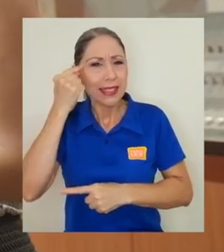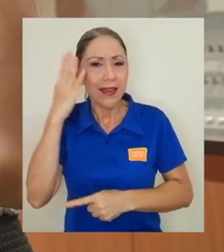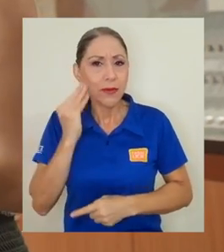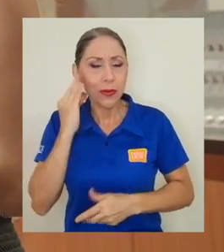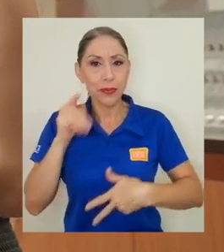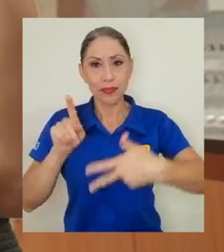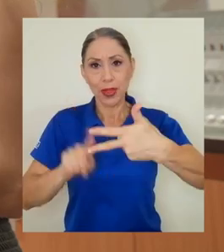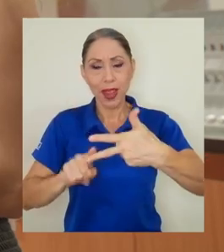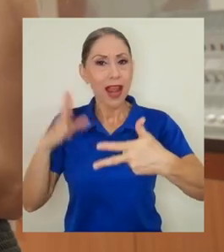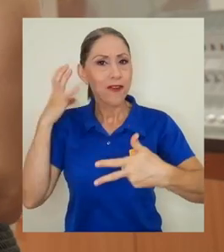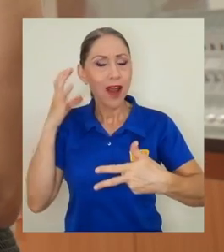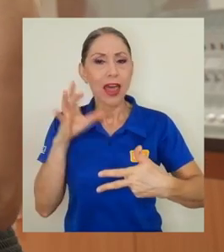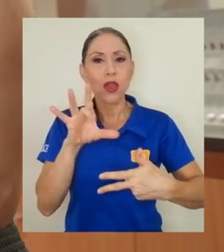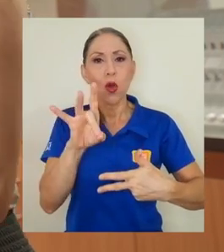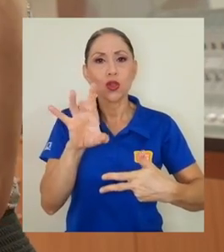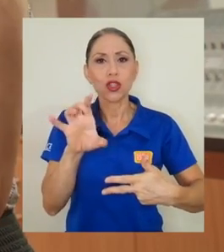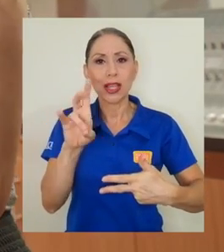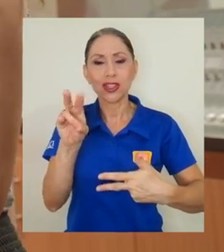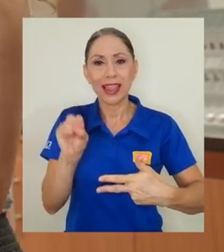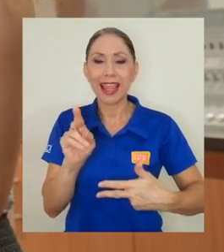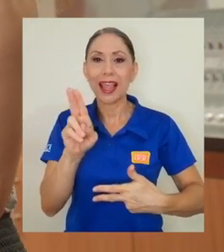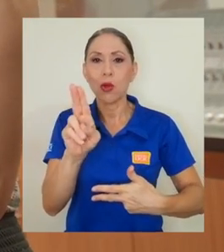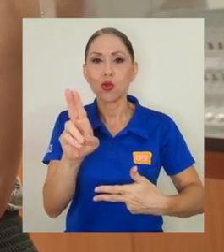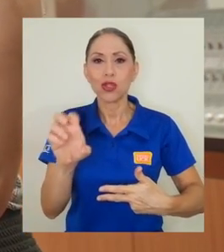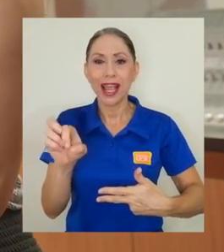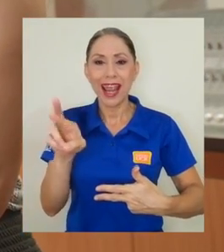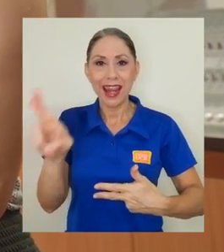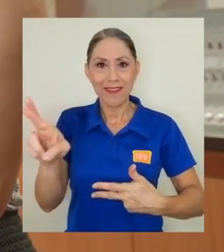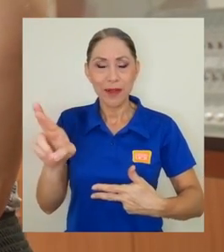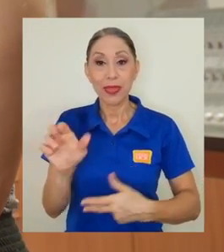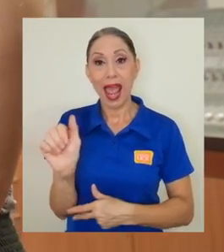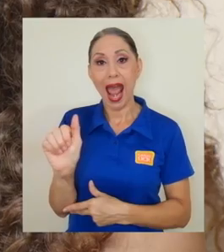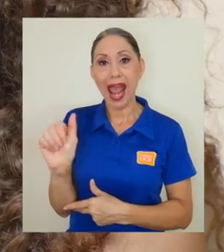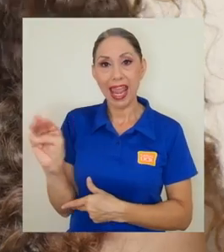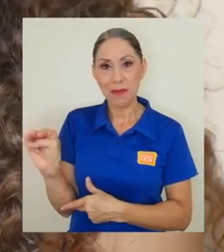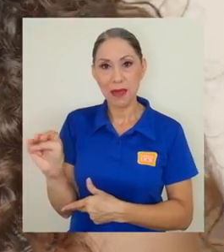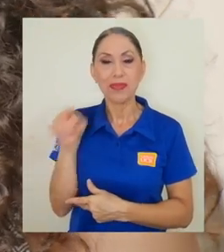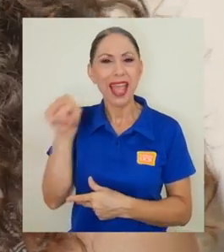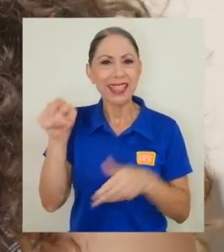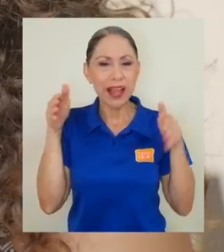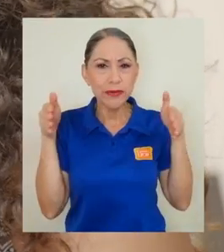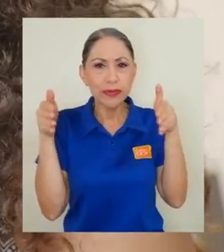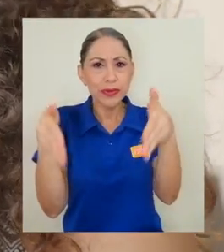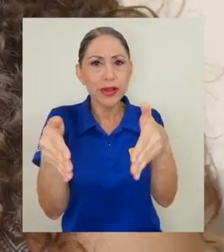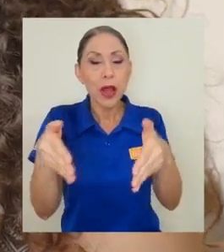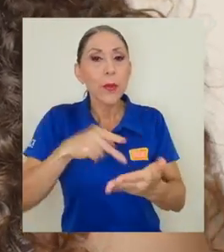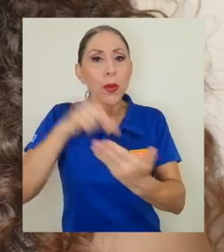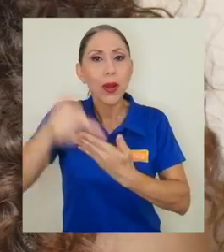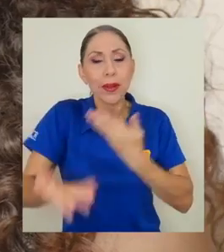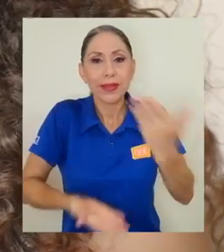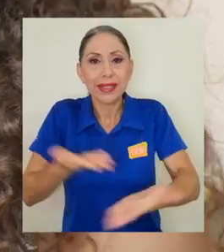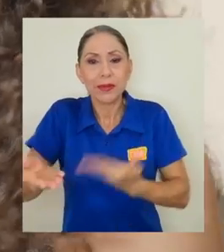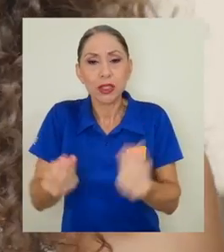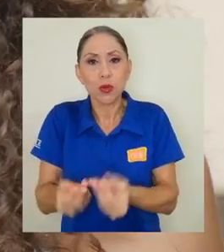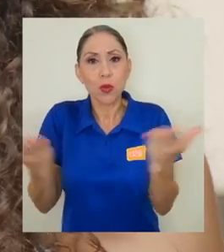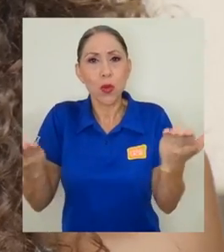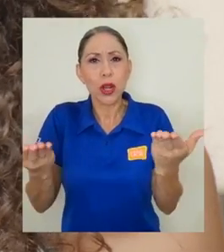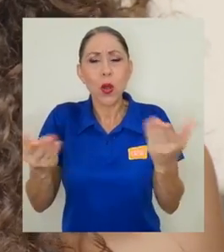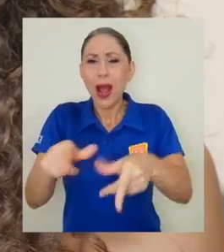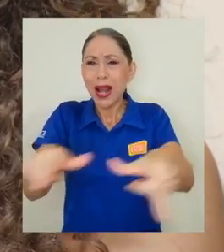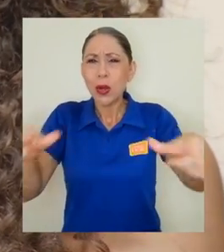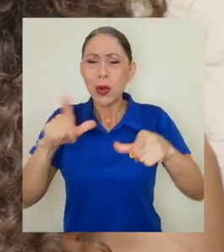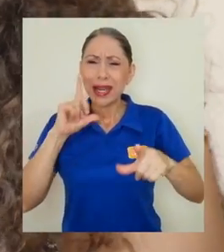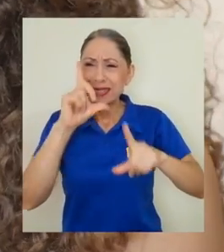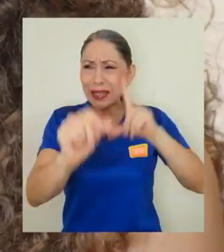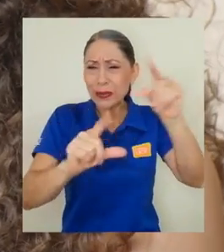la tercera es Radio 870 UCR en frecuencia AM, que se enfoca en programas de servicio público y llega a zonas rurales